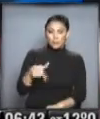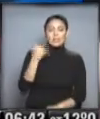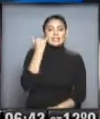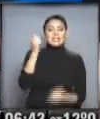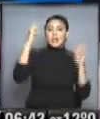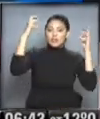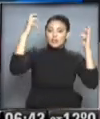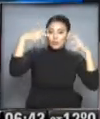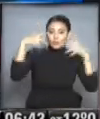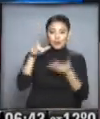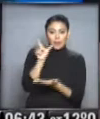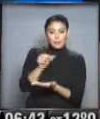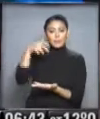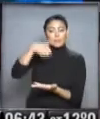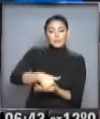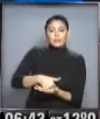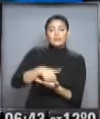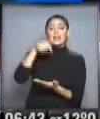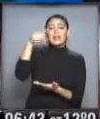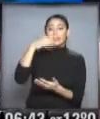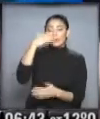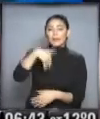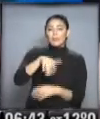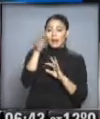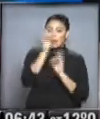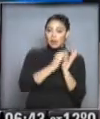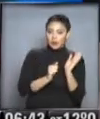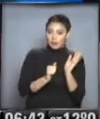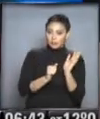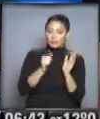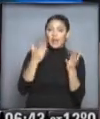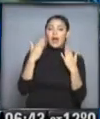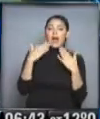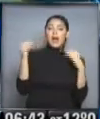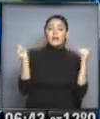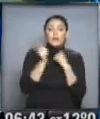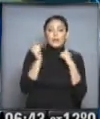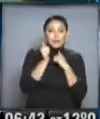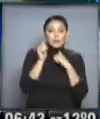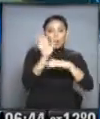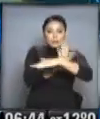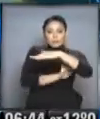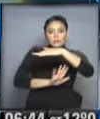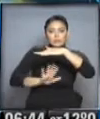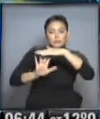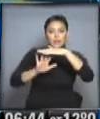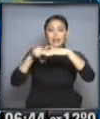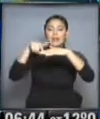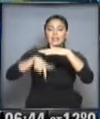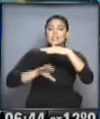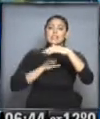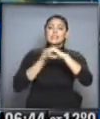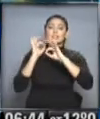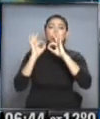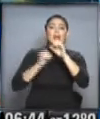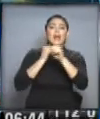Patagonia y estas lluvias se van a transformar en nieve. El aire frío lentamente avanzará hacia el norte y llegará al extremo